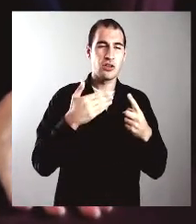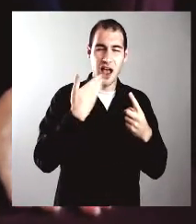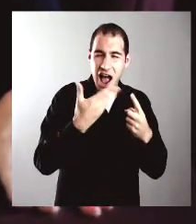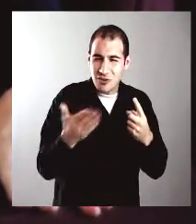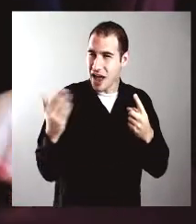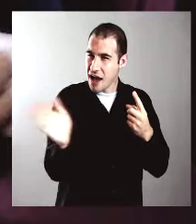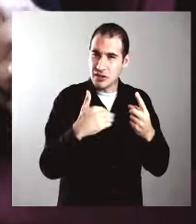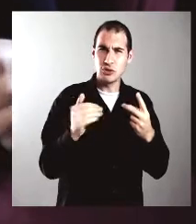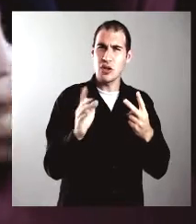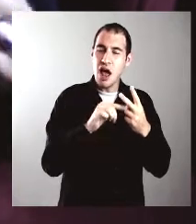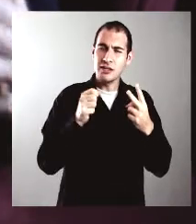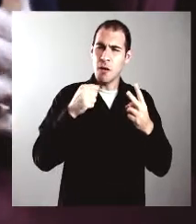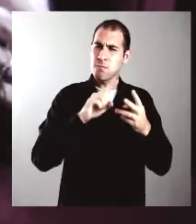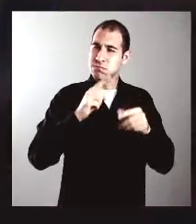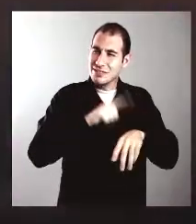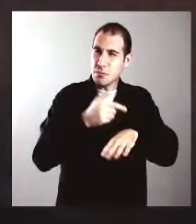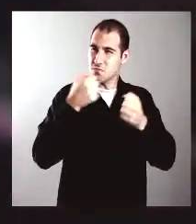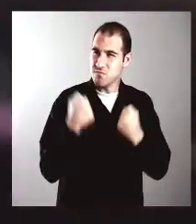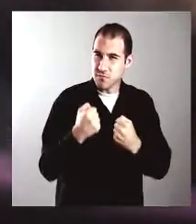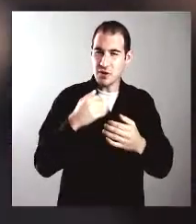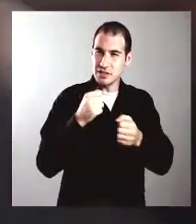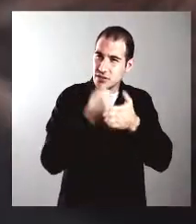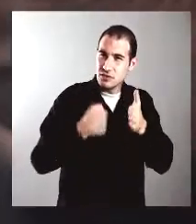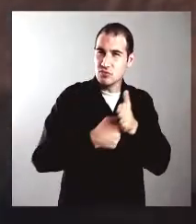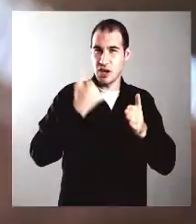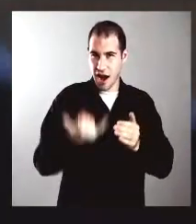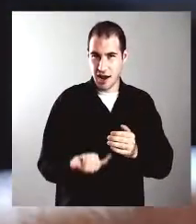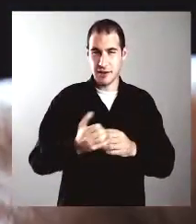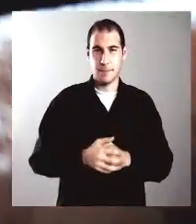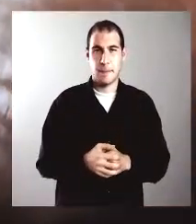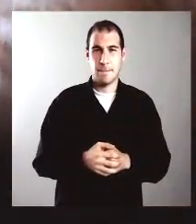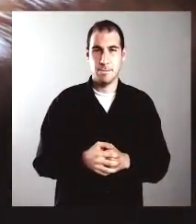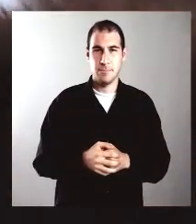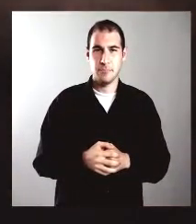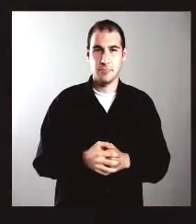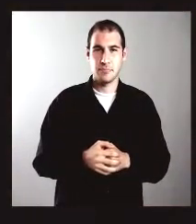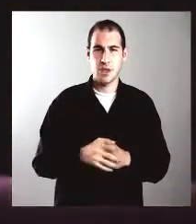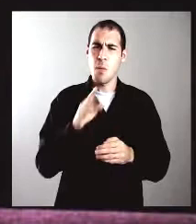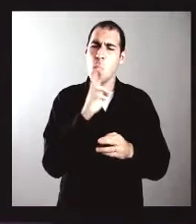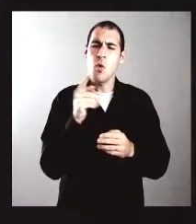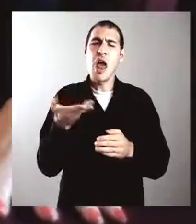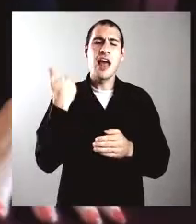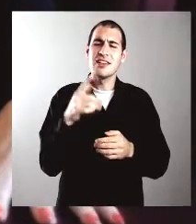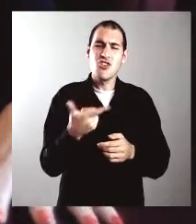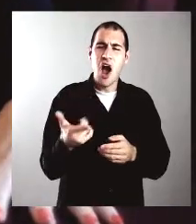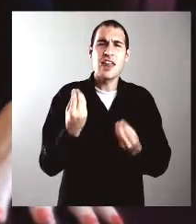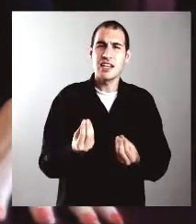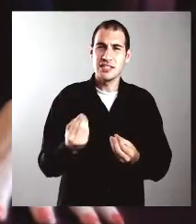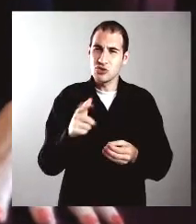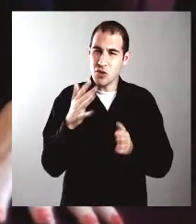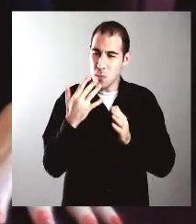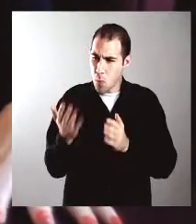con influencia y hasta momentos fácticos muy fuertes. Pero lo que no tuvo la mujer fue